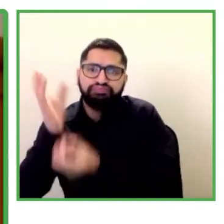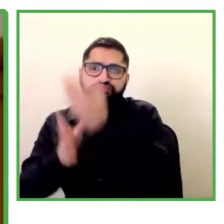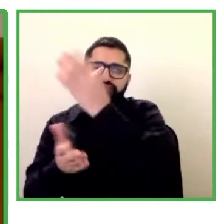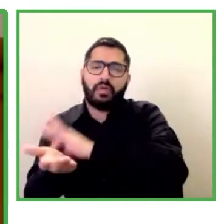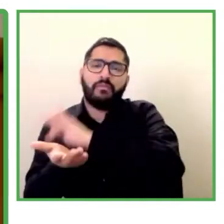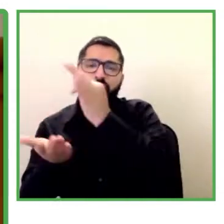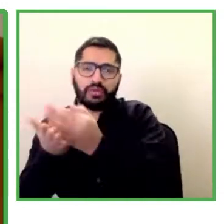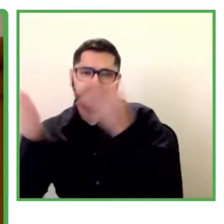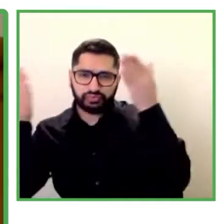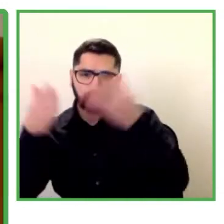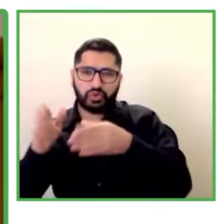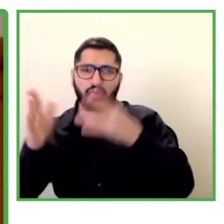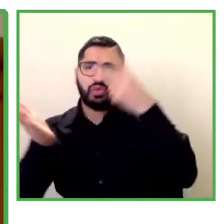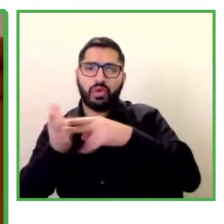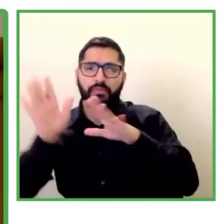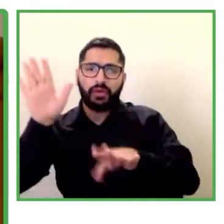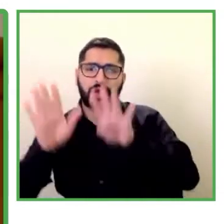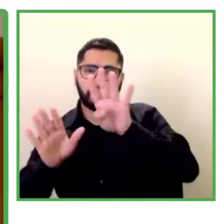adelante.